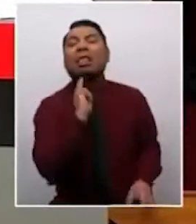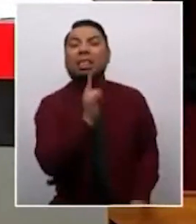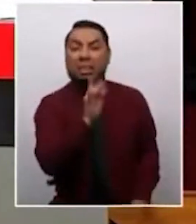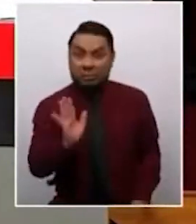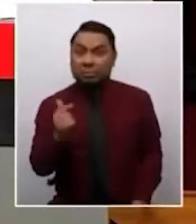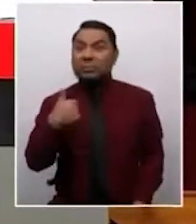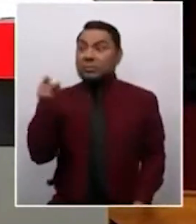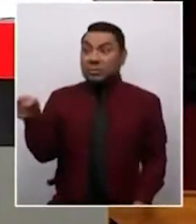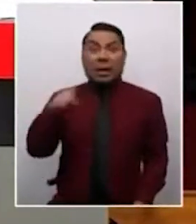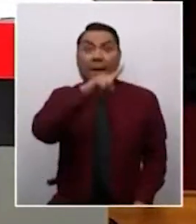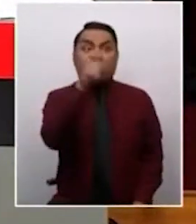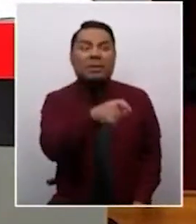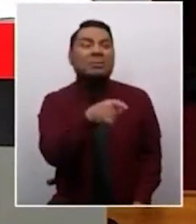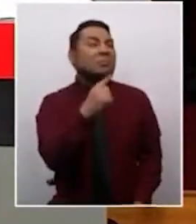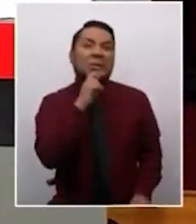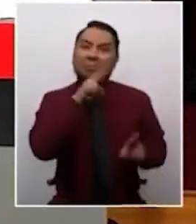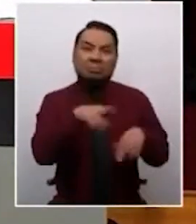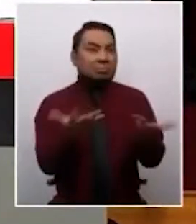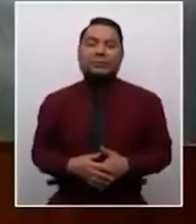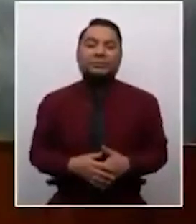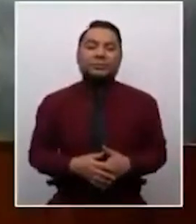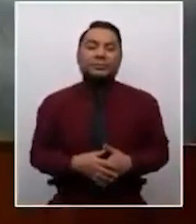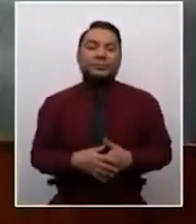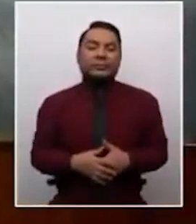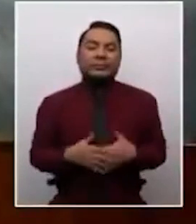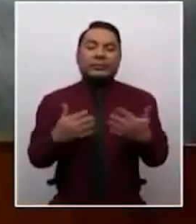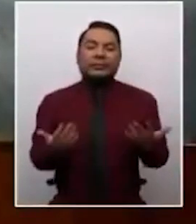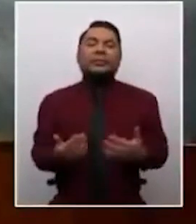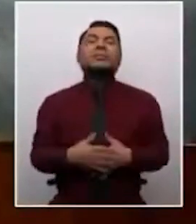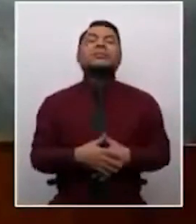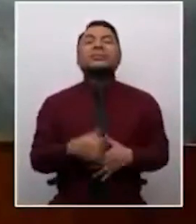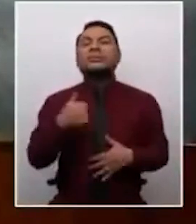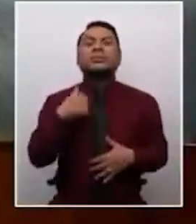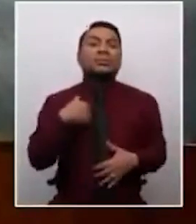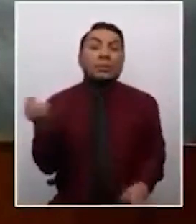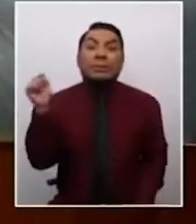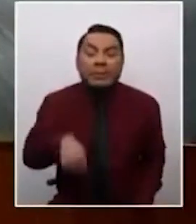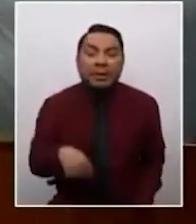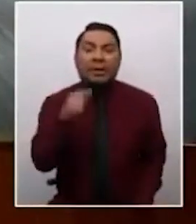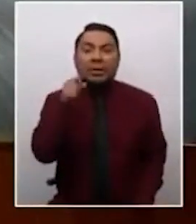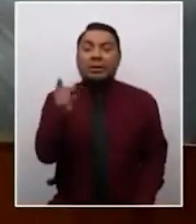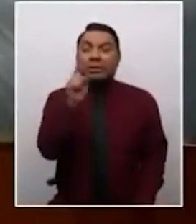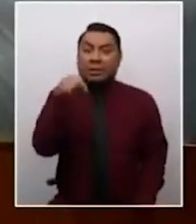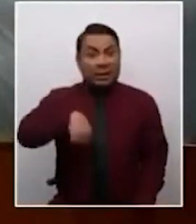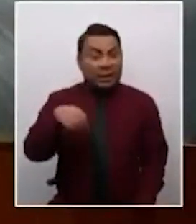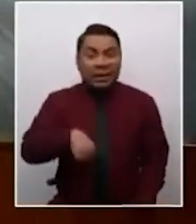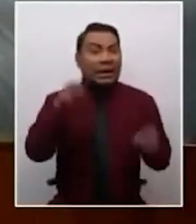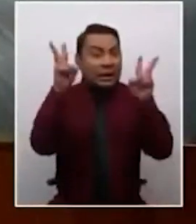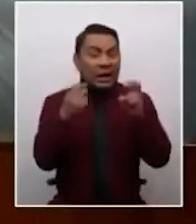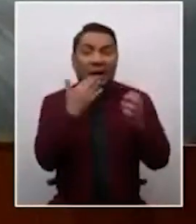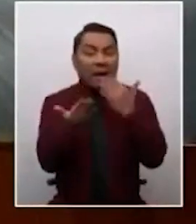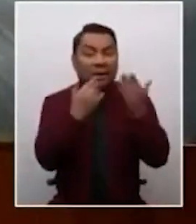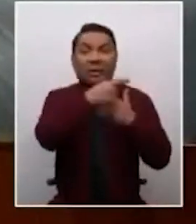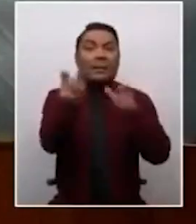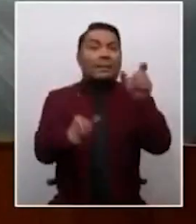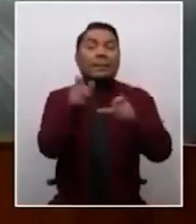Tausend, cuando ésta le preguntó sobre el caso Bustíos. Propuesta, ¿no? Para ver el gobierno dijo que no era para ver que era